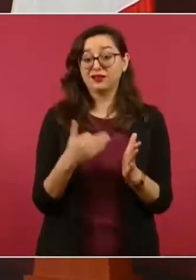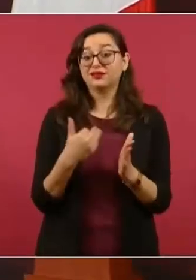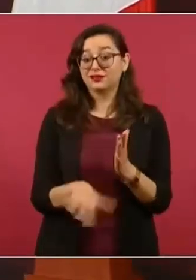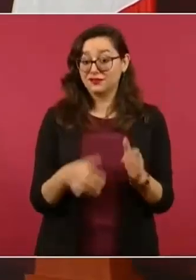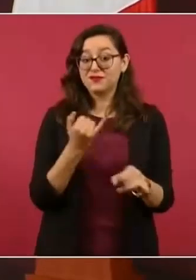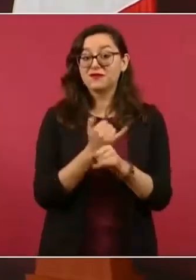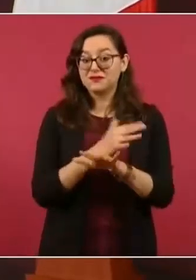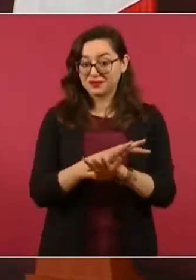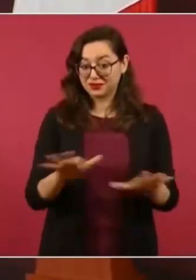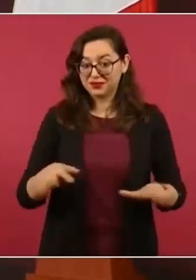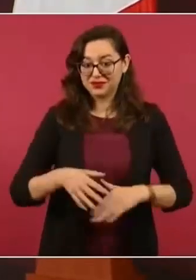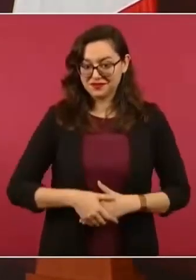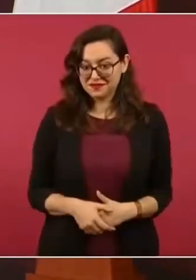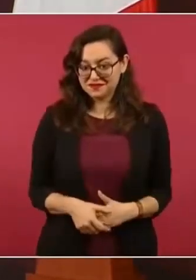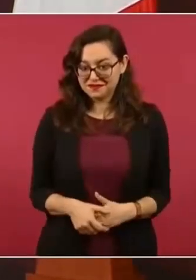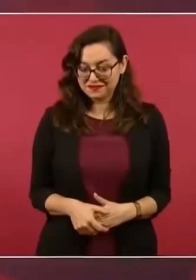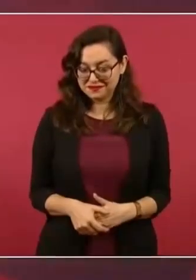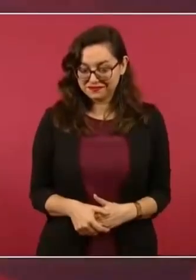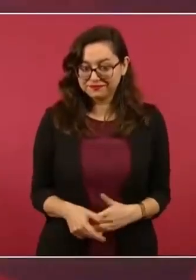Pues hay que limpiar